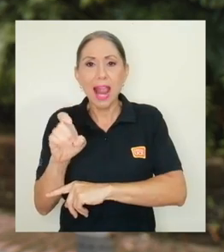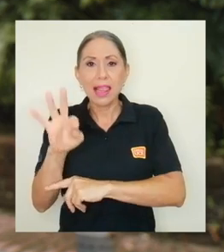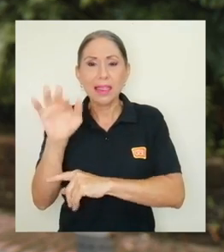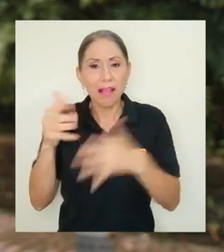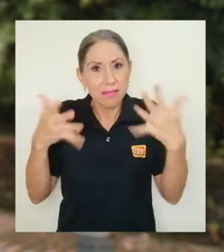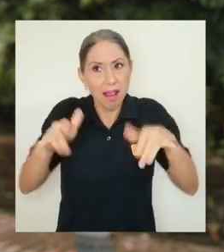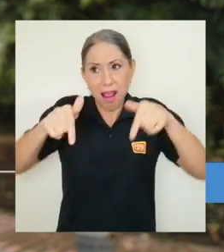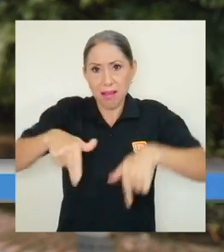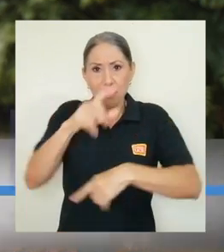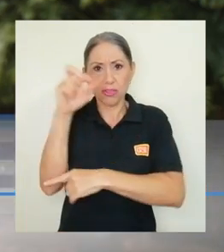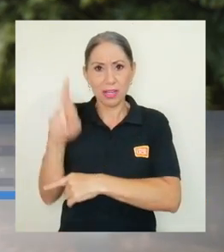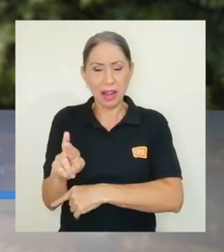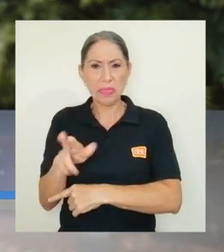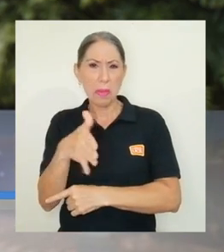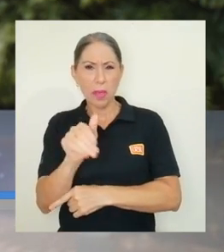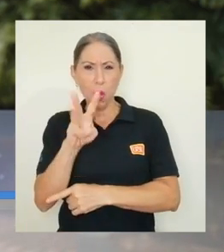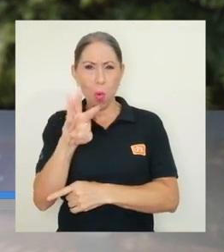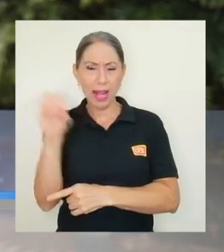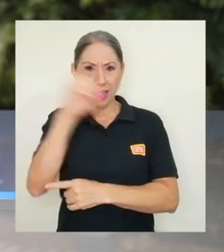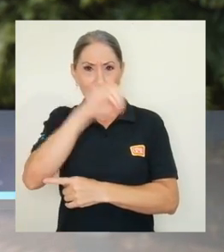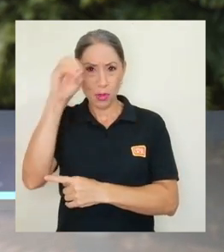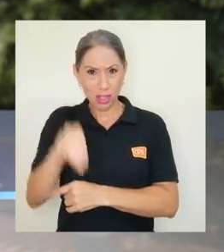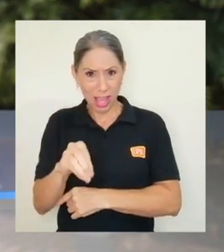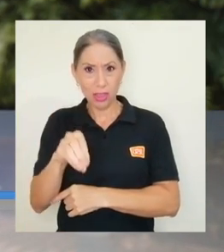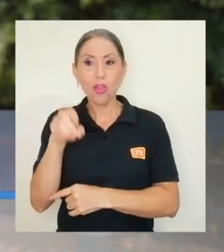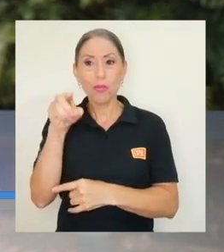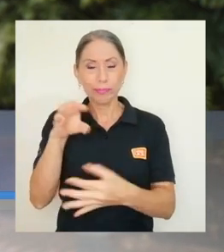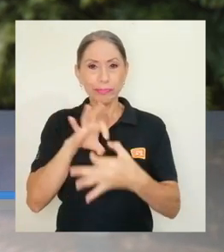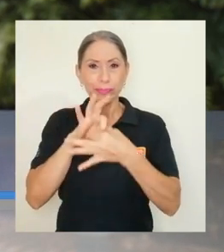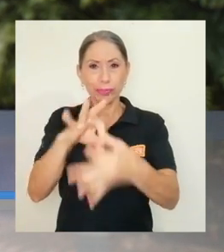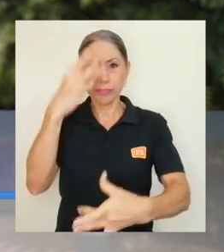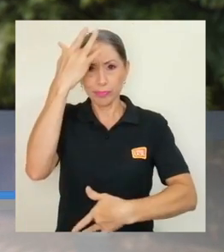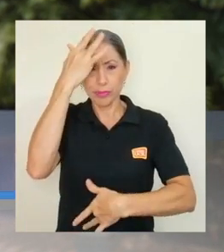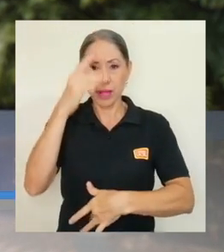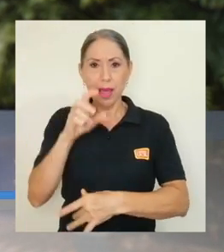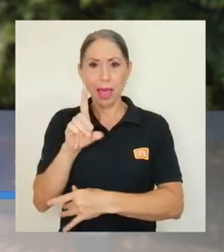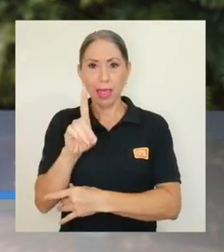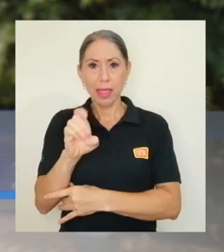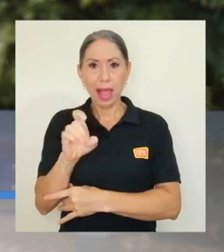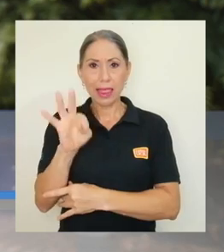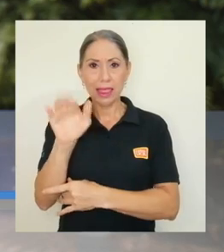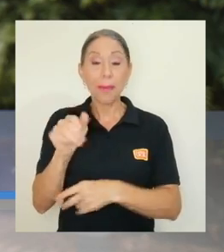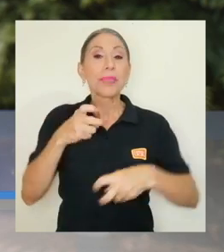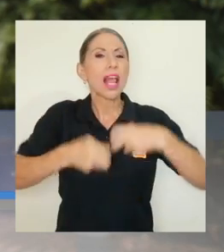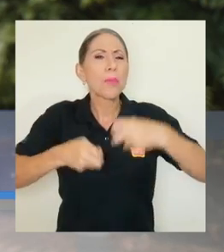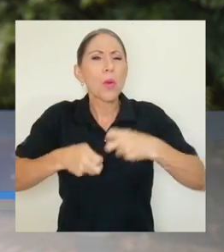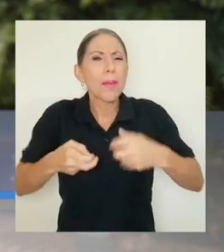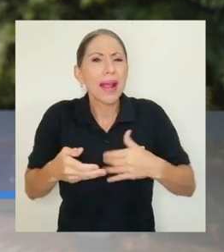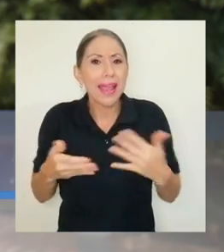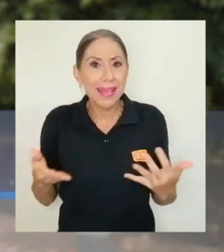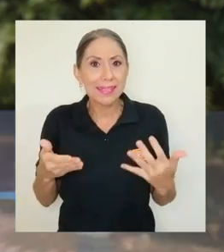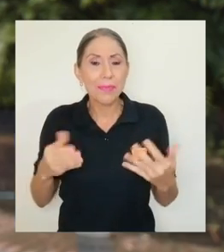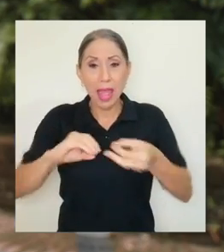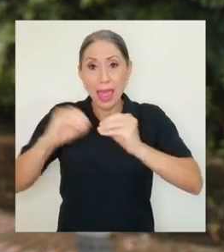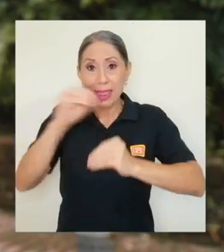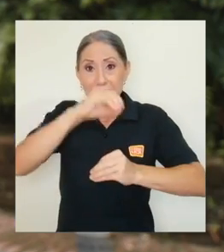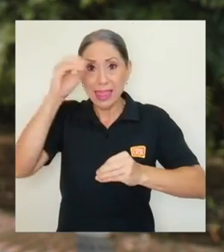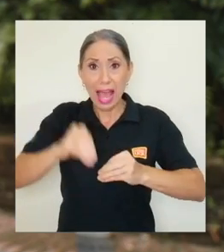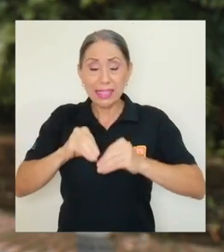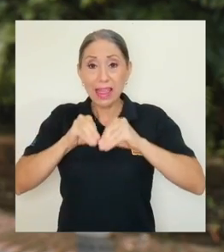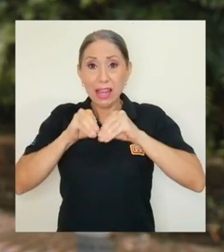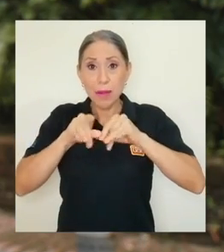Aproximadamente el 40% de los casos corresponden a la variante Delta. El problema es que la tasa de reproducción